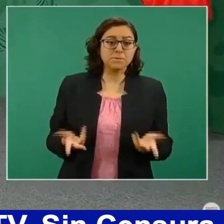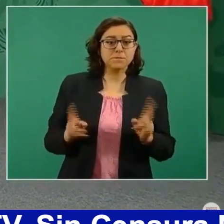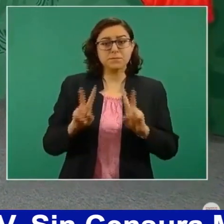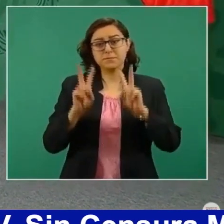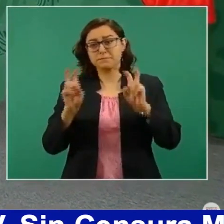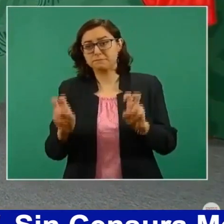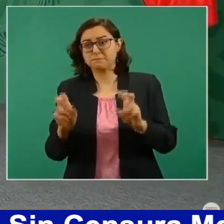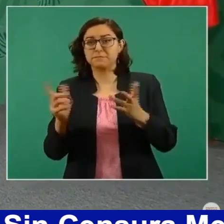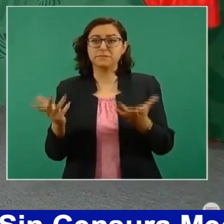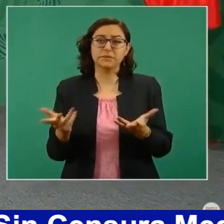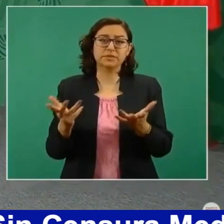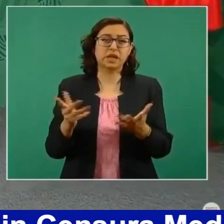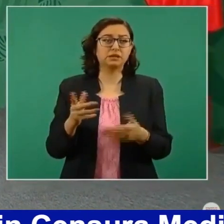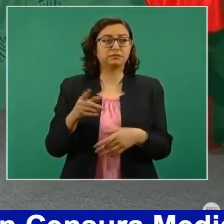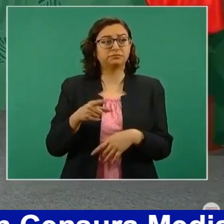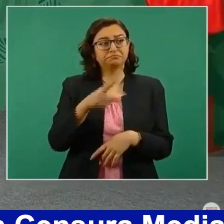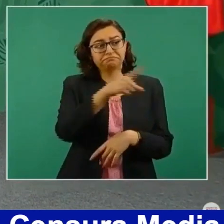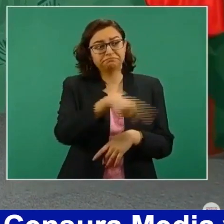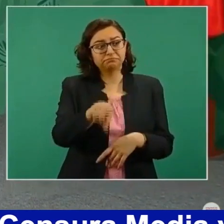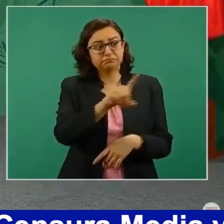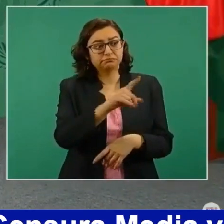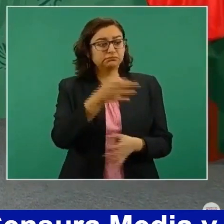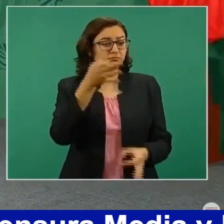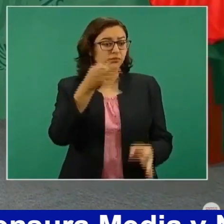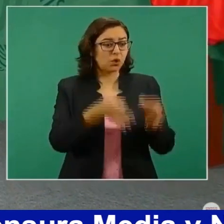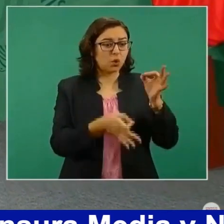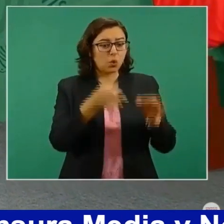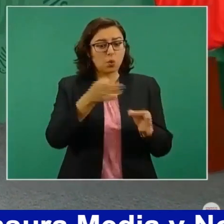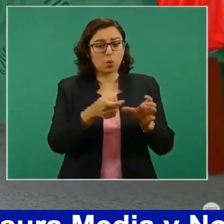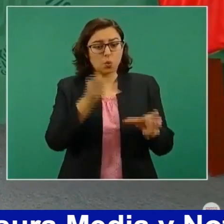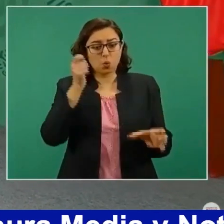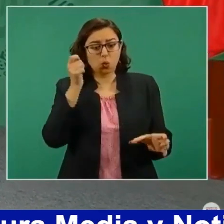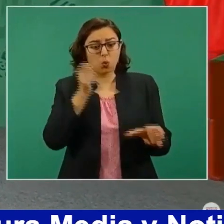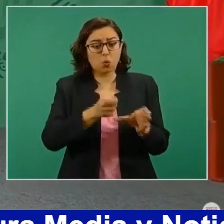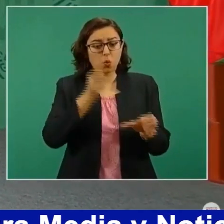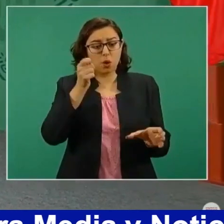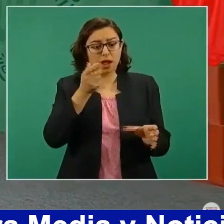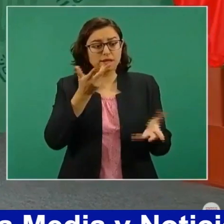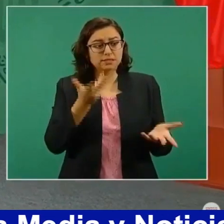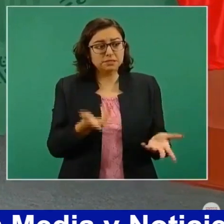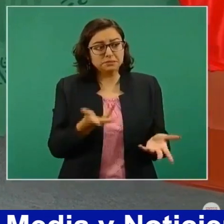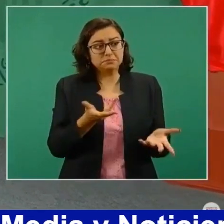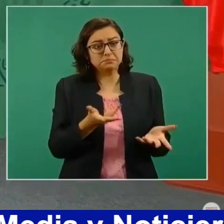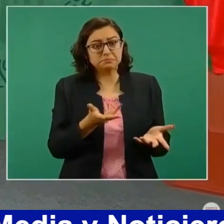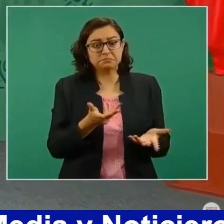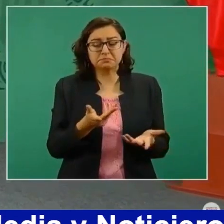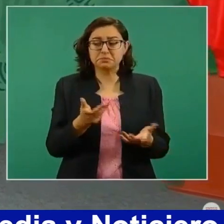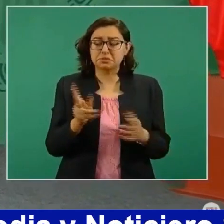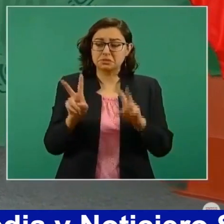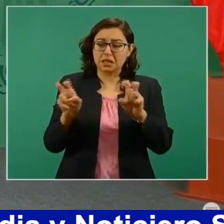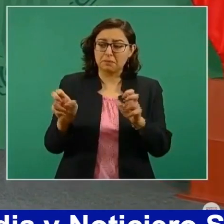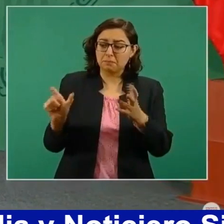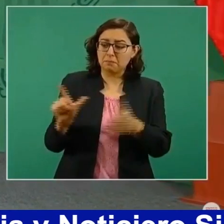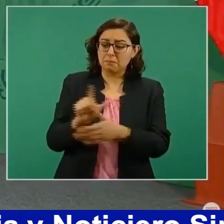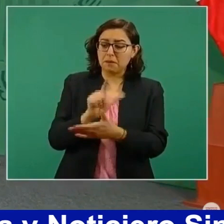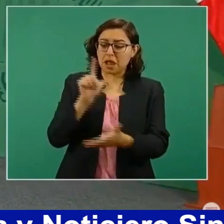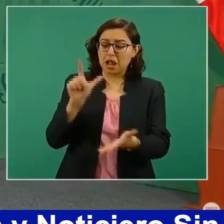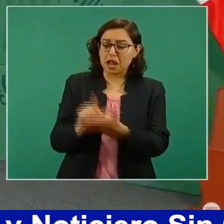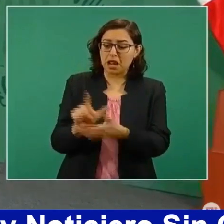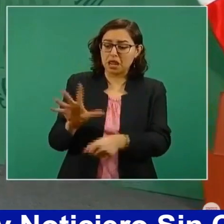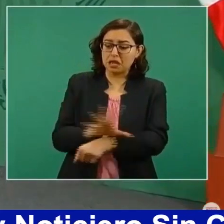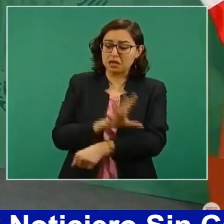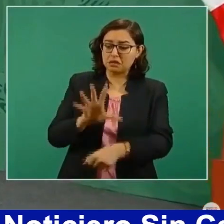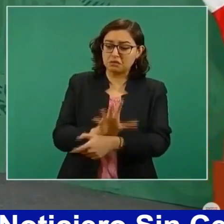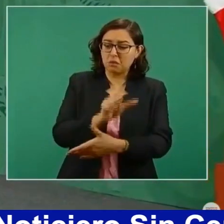que otorgaron jueces, uno en particular,